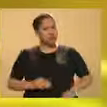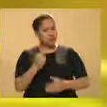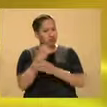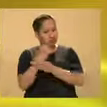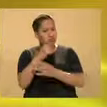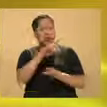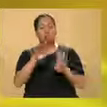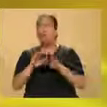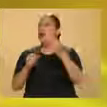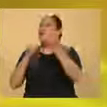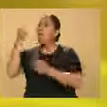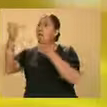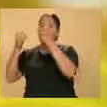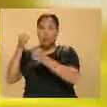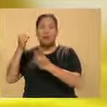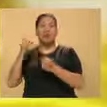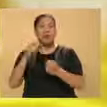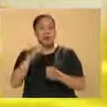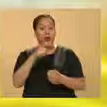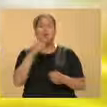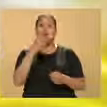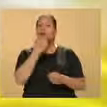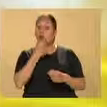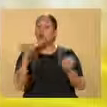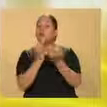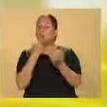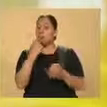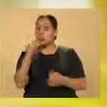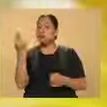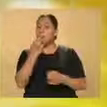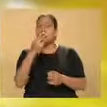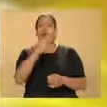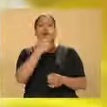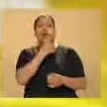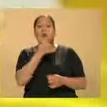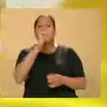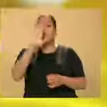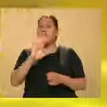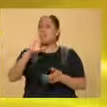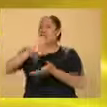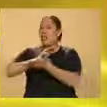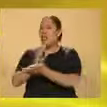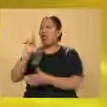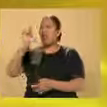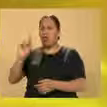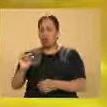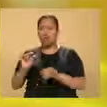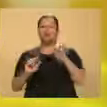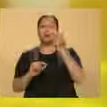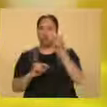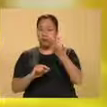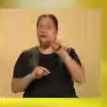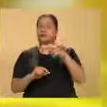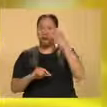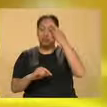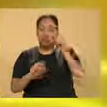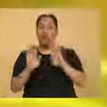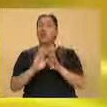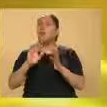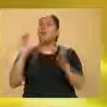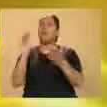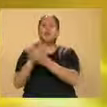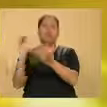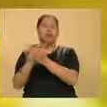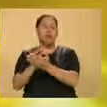tenemos que denunciar. Porque de repente nuestro género en eso sí está discriminado, digámoslo así. Un poquito excluido. Excluido.